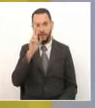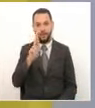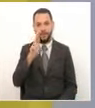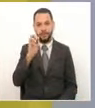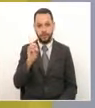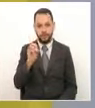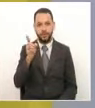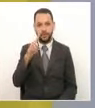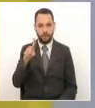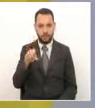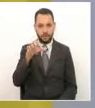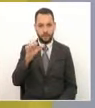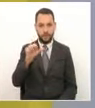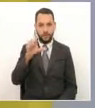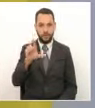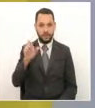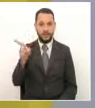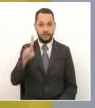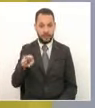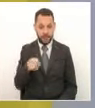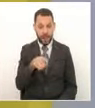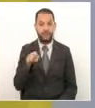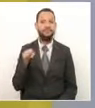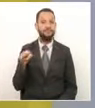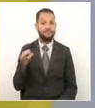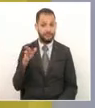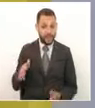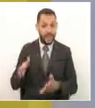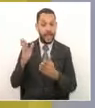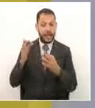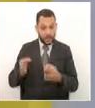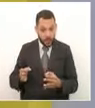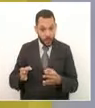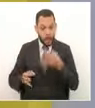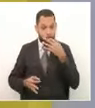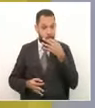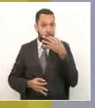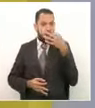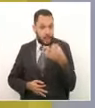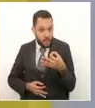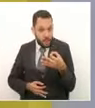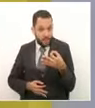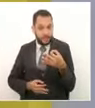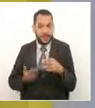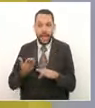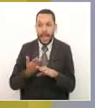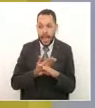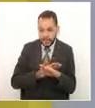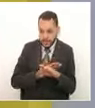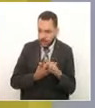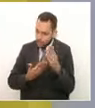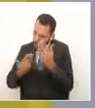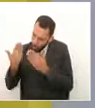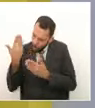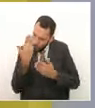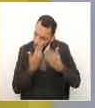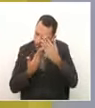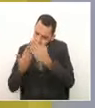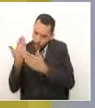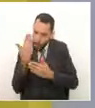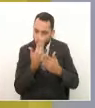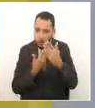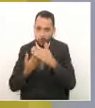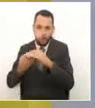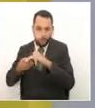parece en aras de honrar la verdad que se venían haciendo estudios previos en la clínica Los